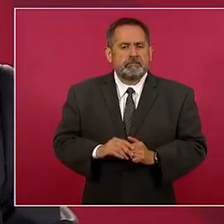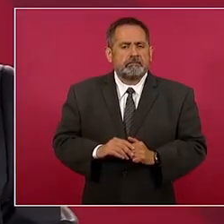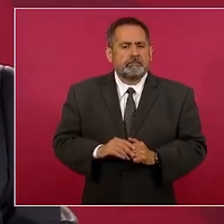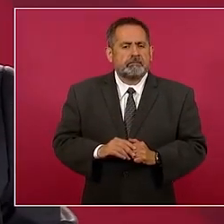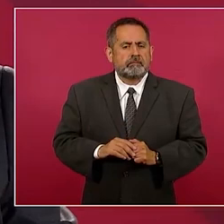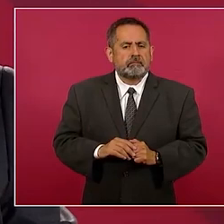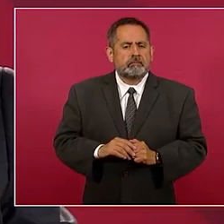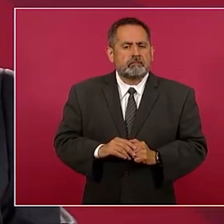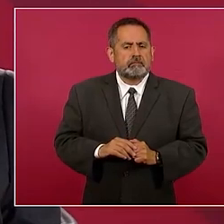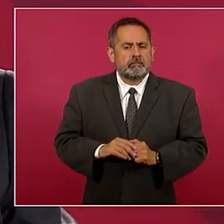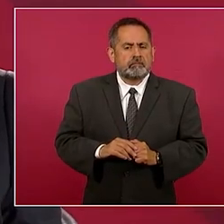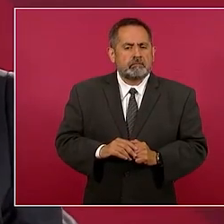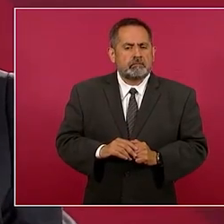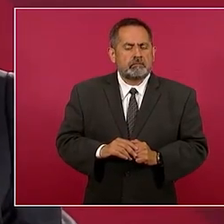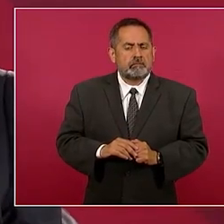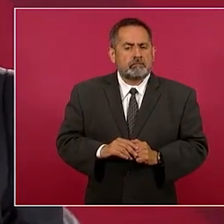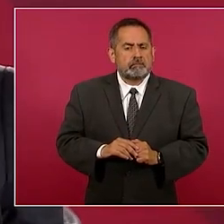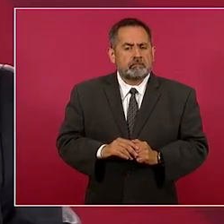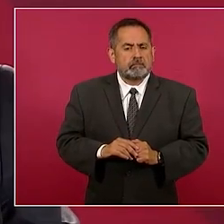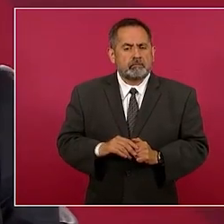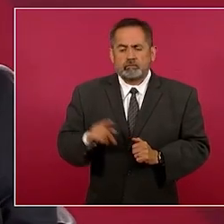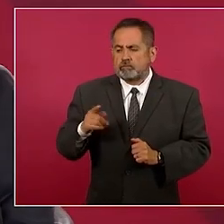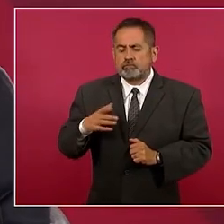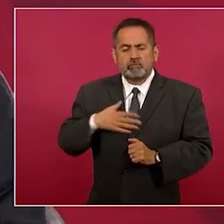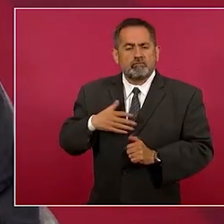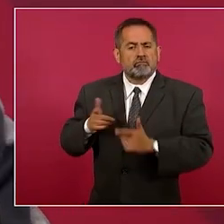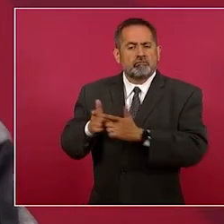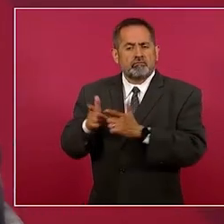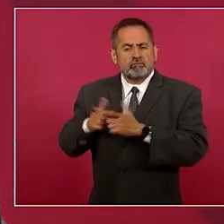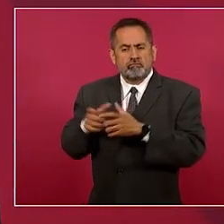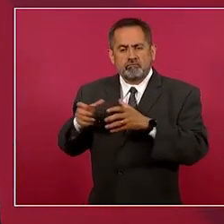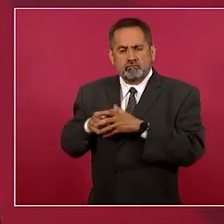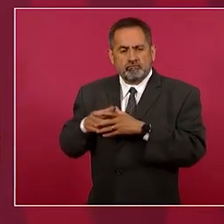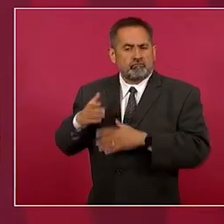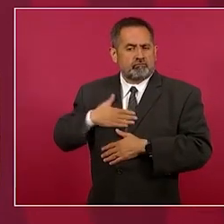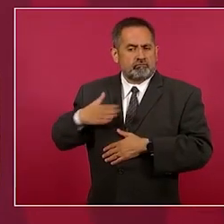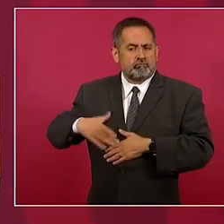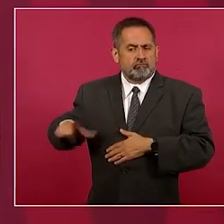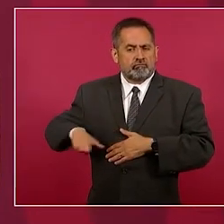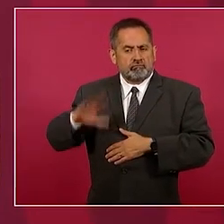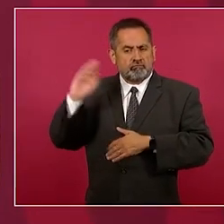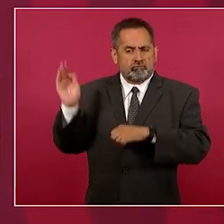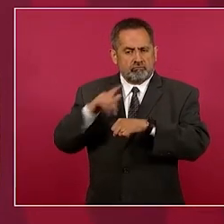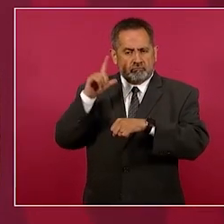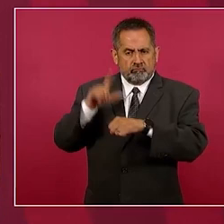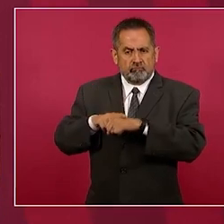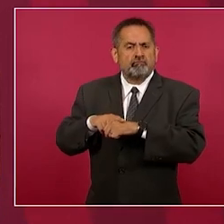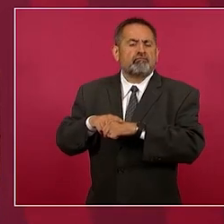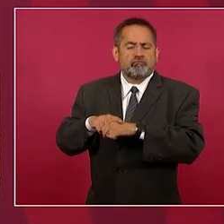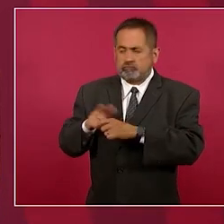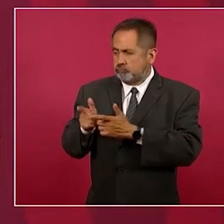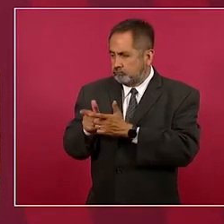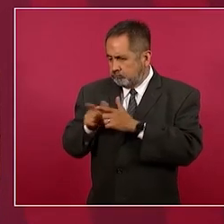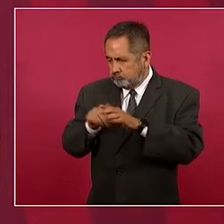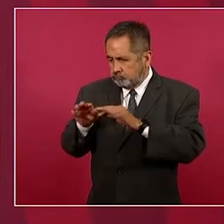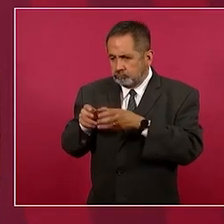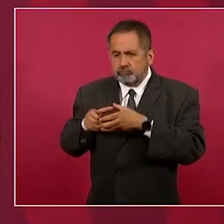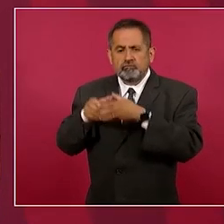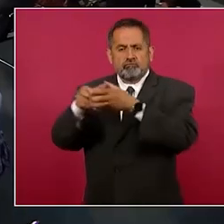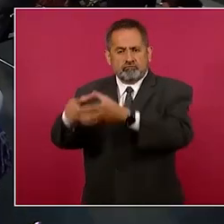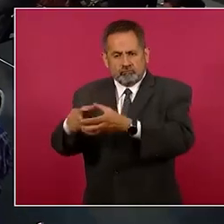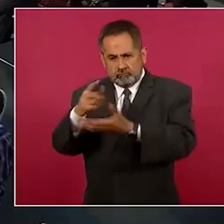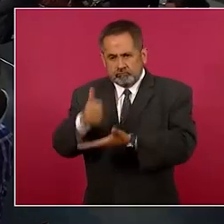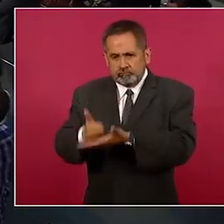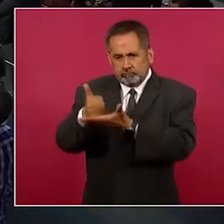que un equipo del gobierno federal coadyuvara